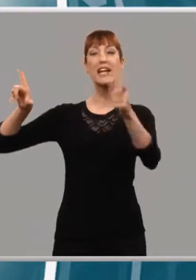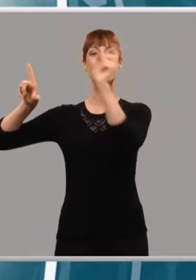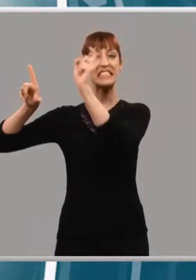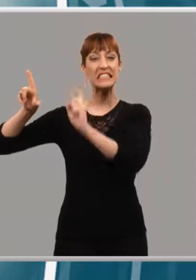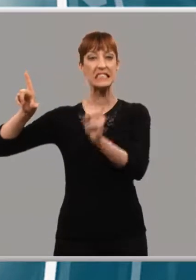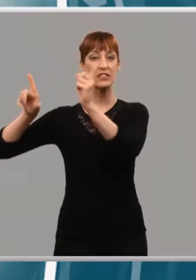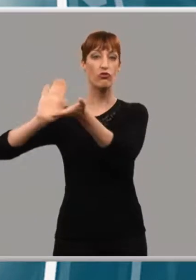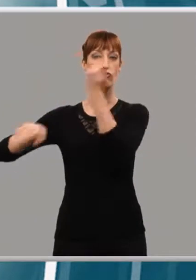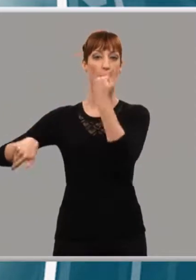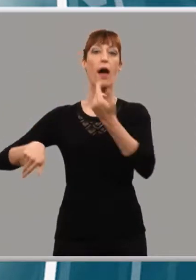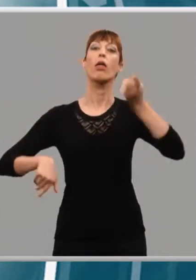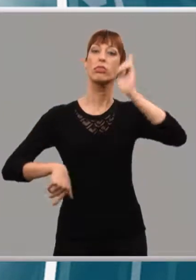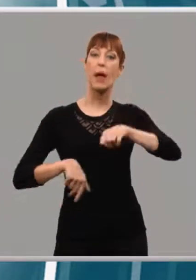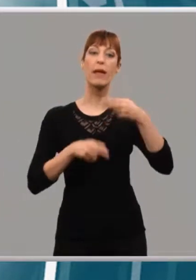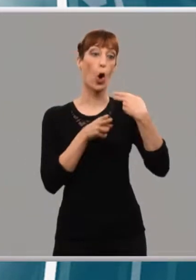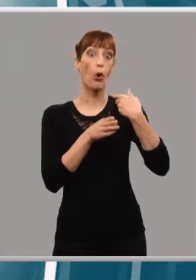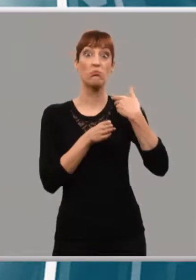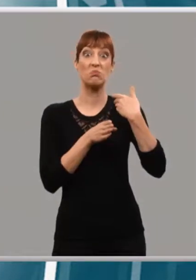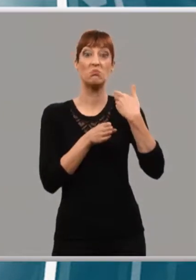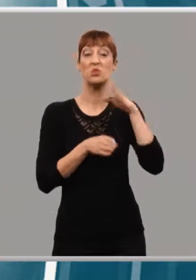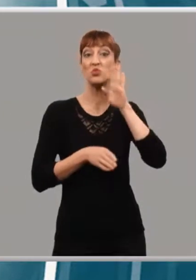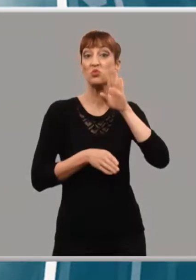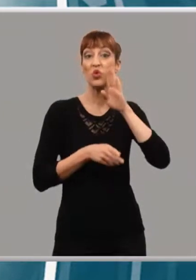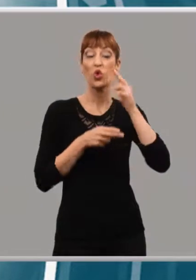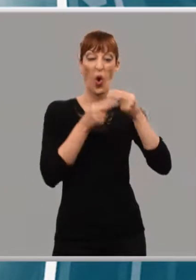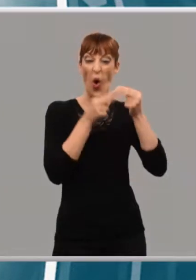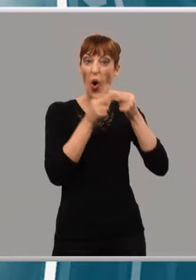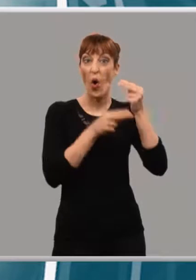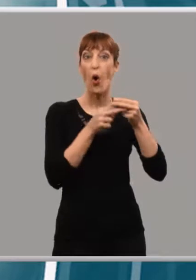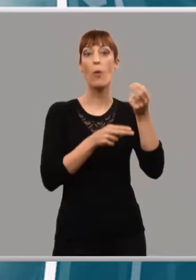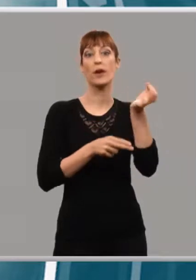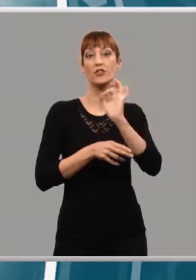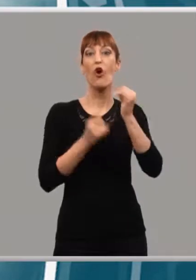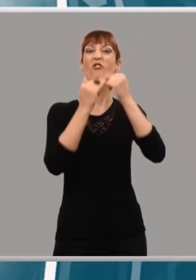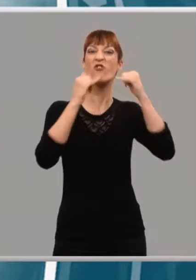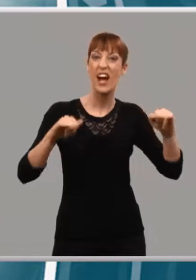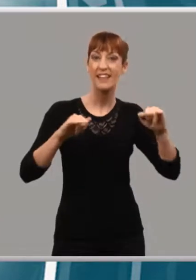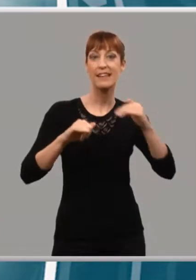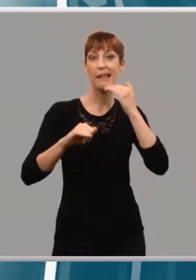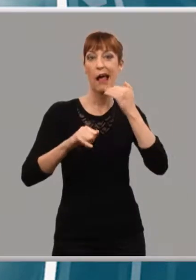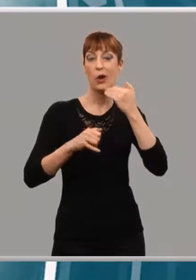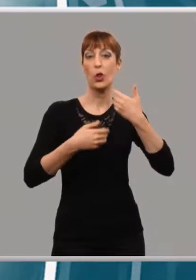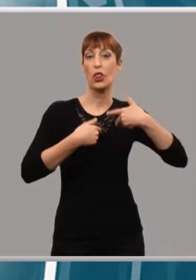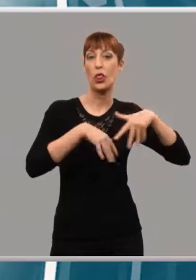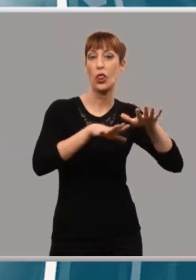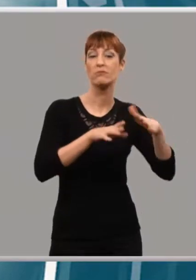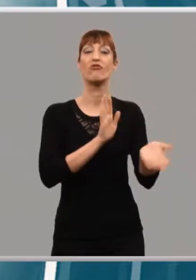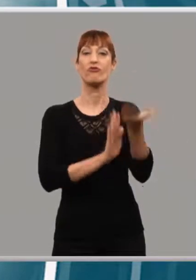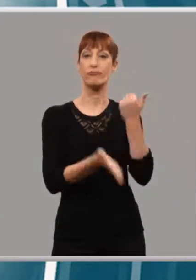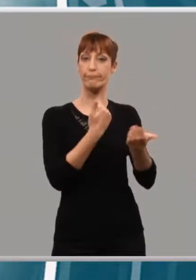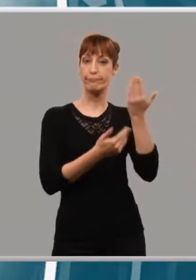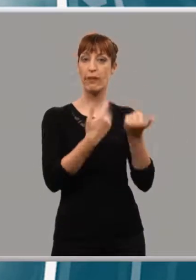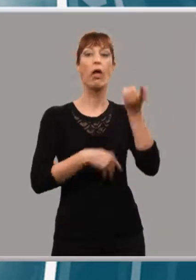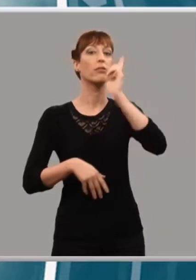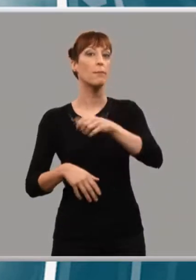de obra, también rastros que hayan quedado pendientes de las fiestas a Mateo, así como limpieza de mobiliario urbano como